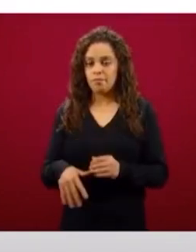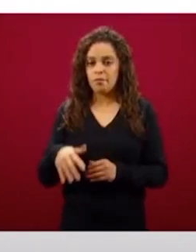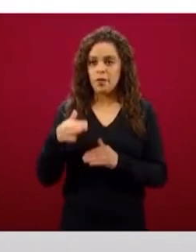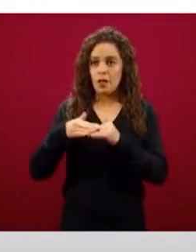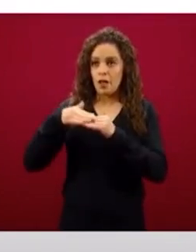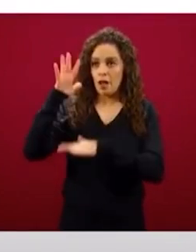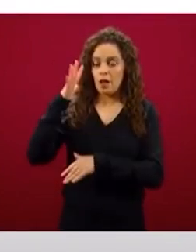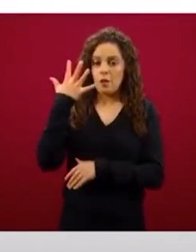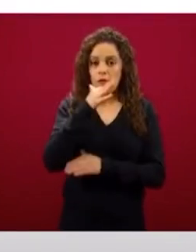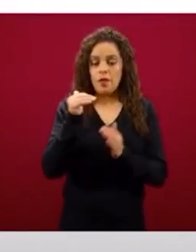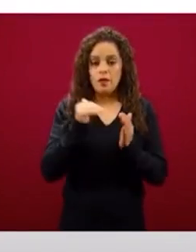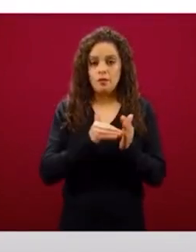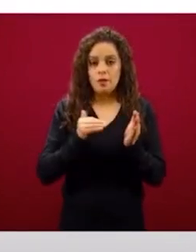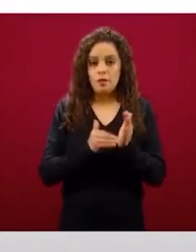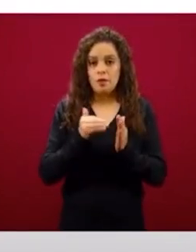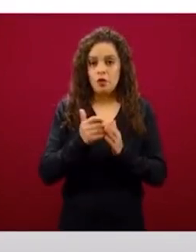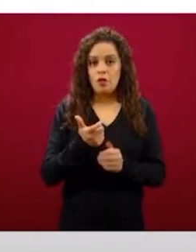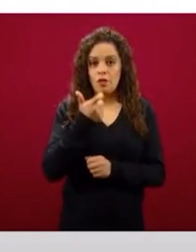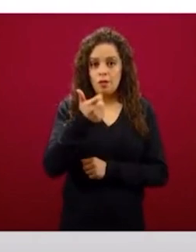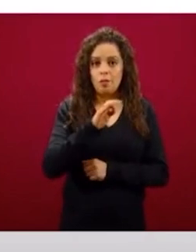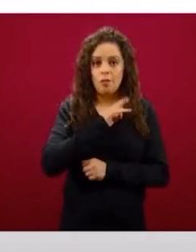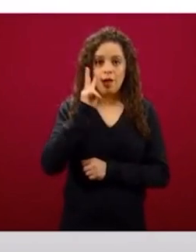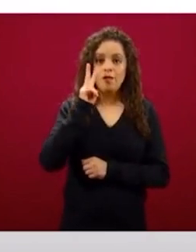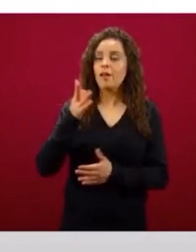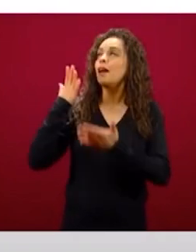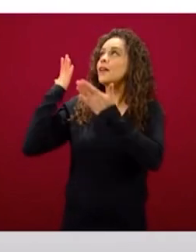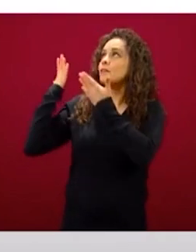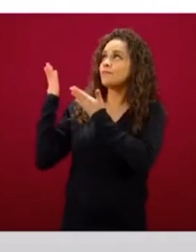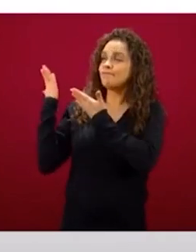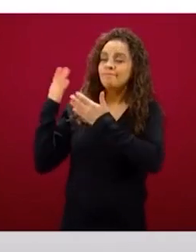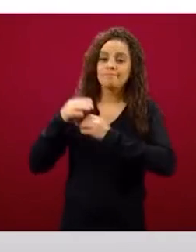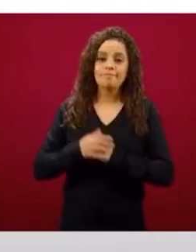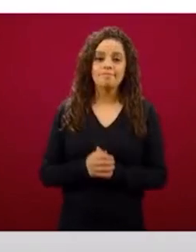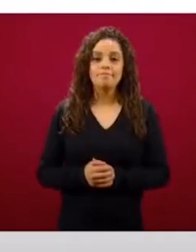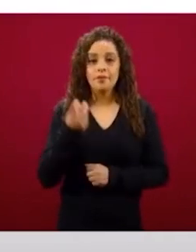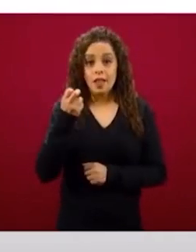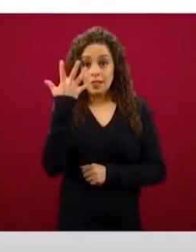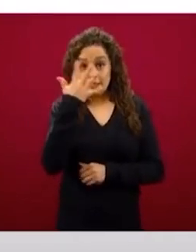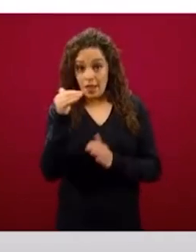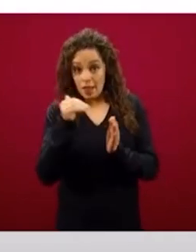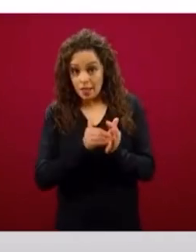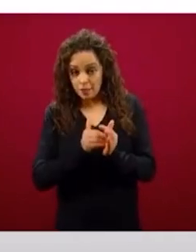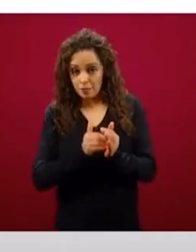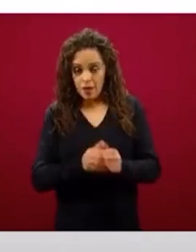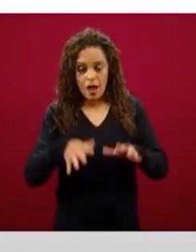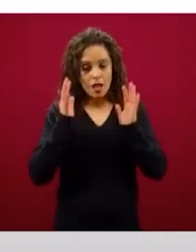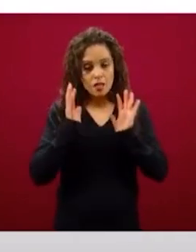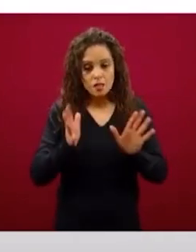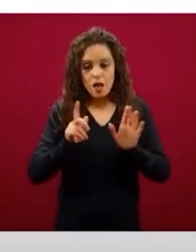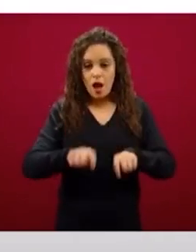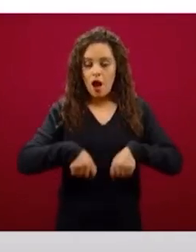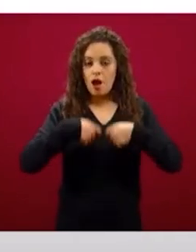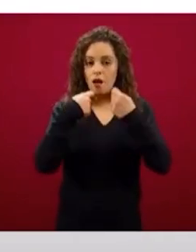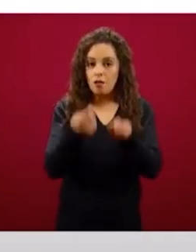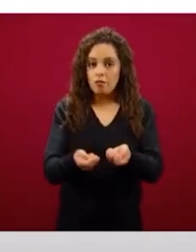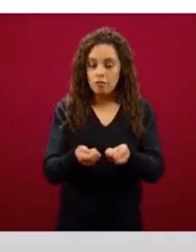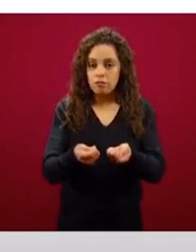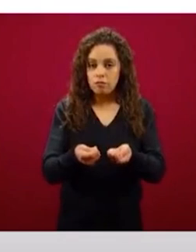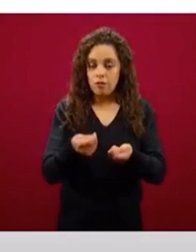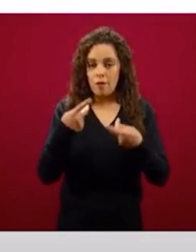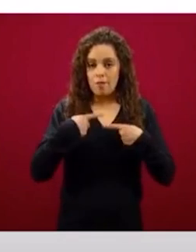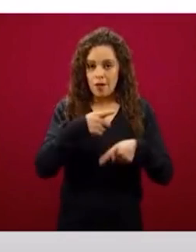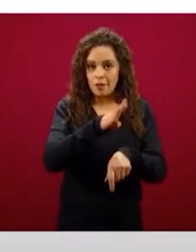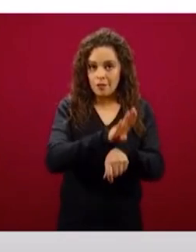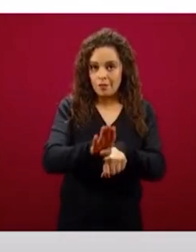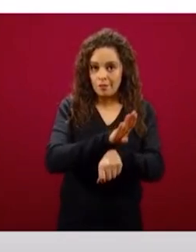millones de pesos. Esto quiere decir que estos 10 mil millones de pesos ya fueron entregados a beneficiarios, no